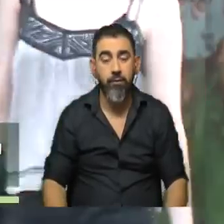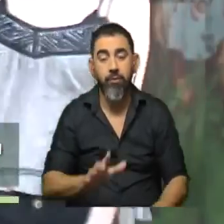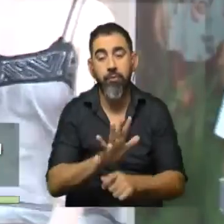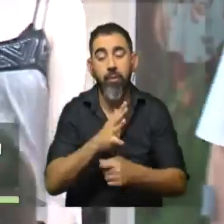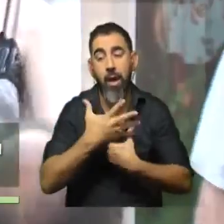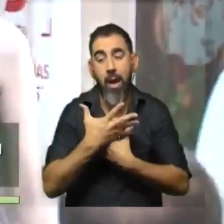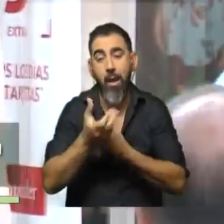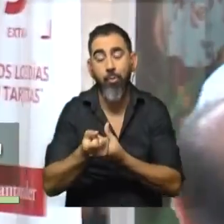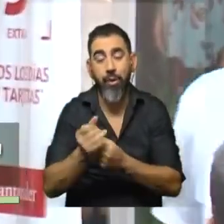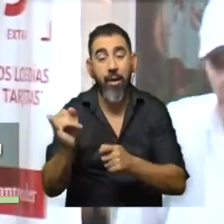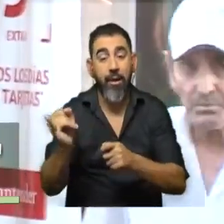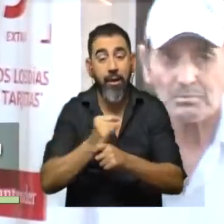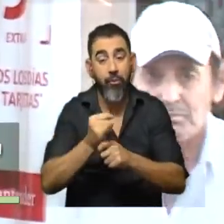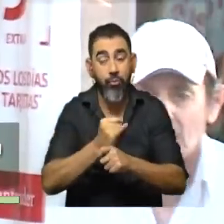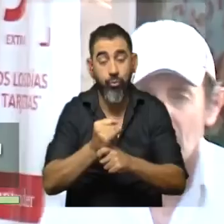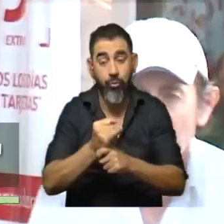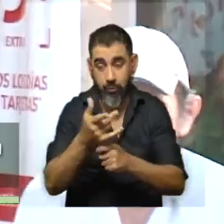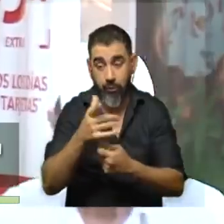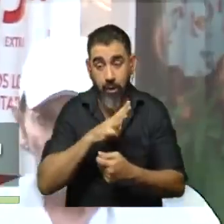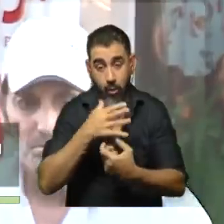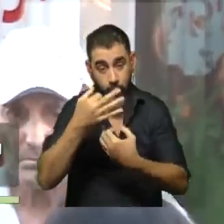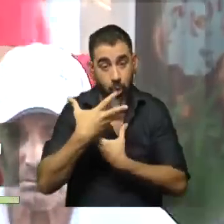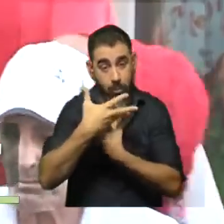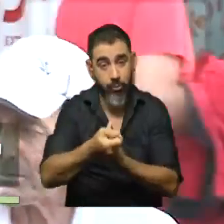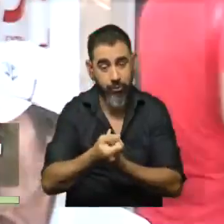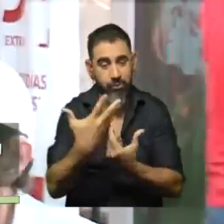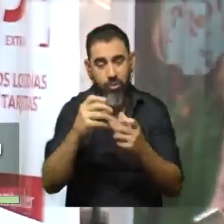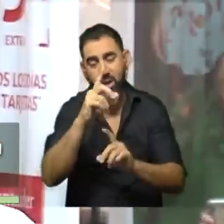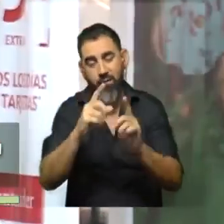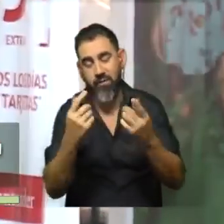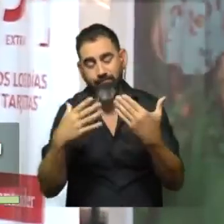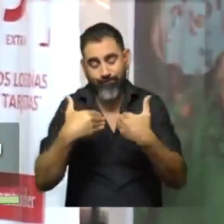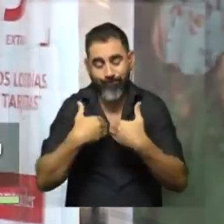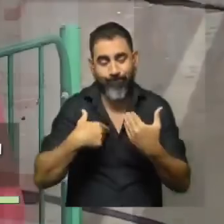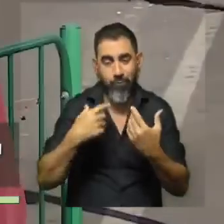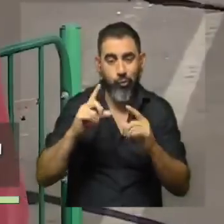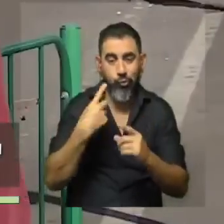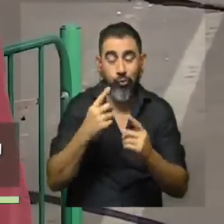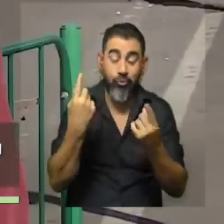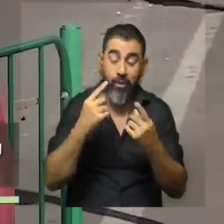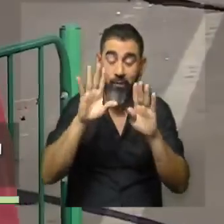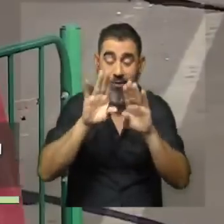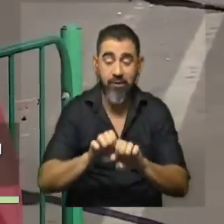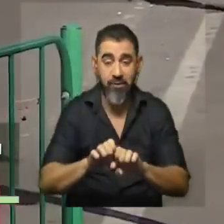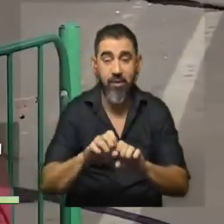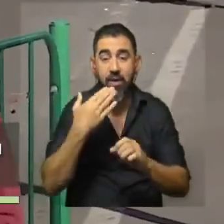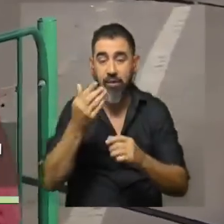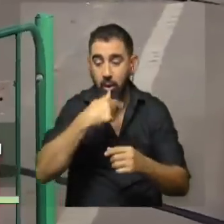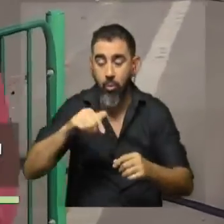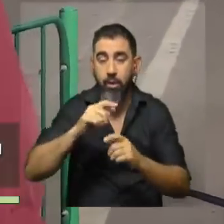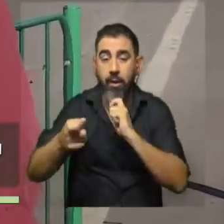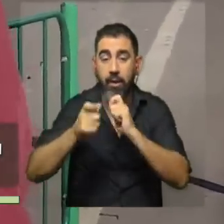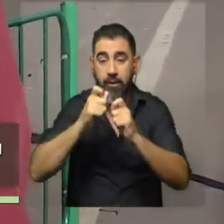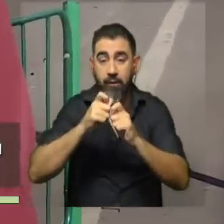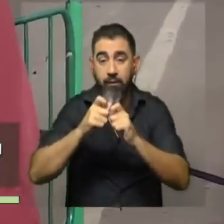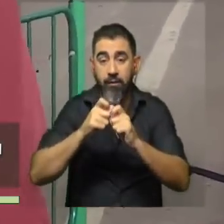apoyarse en estas instituciones que están, este, para, para apoyarlo, ¿no? Bueno, agradecemos esta palabra con TV Ciudad. Gracias a ustedes por la nota,